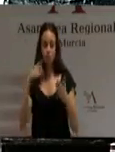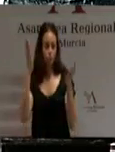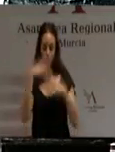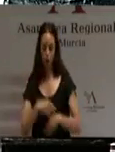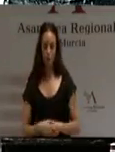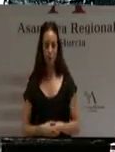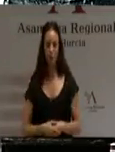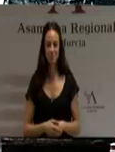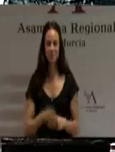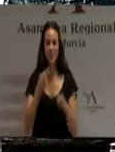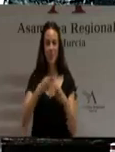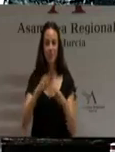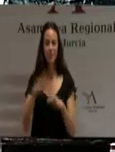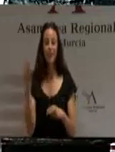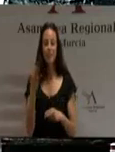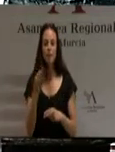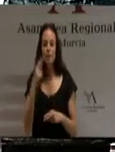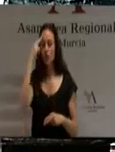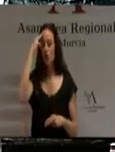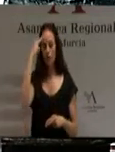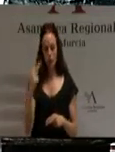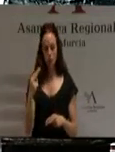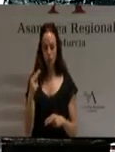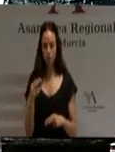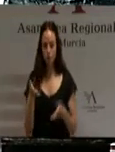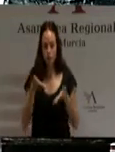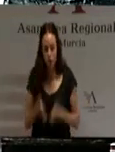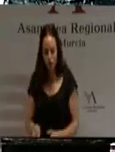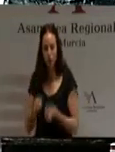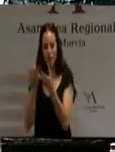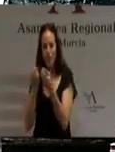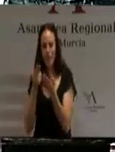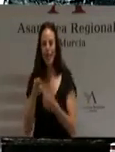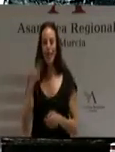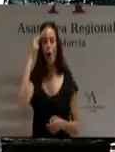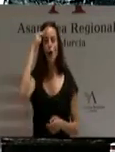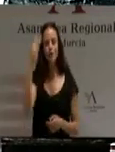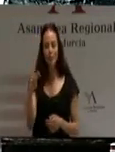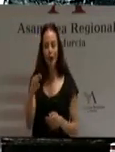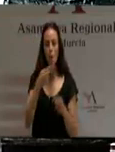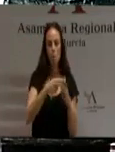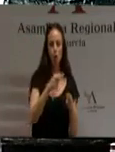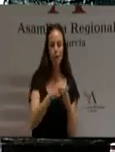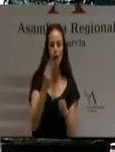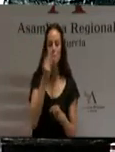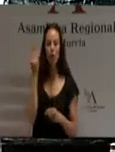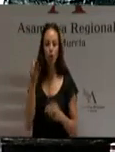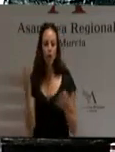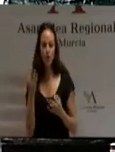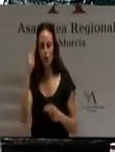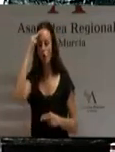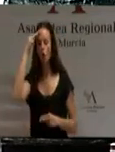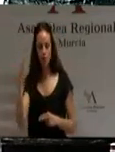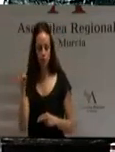la política antes de poder decir a nuestros hijos que la honestidad es mejor que la política. Aspiro a la creación de